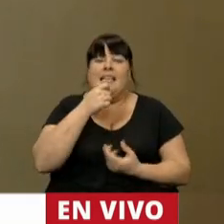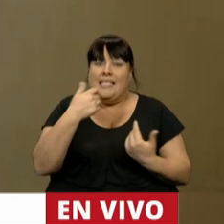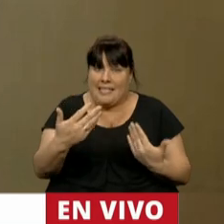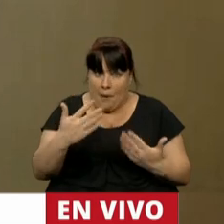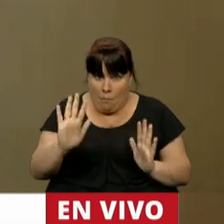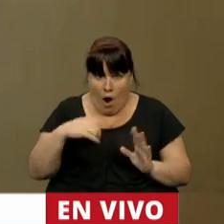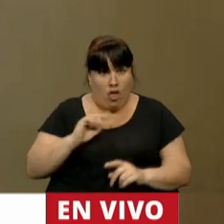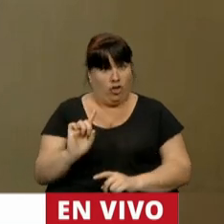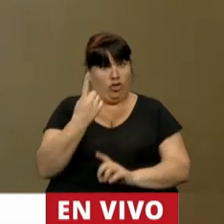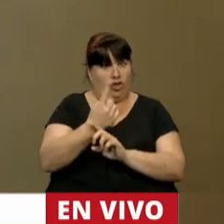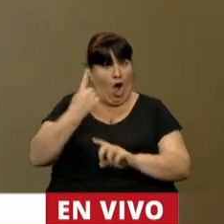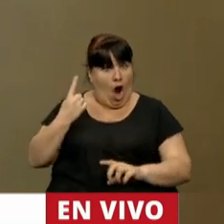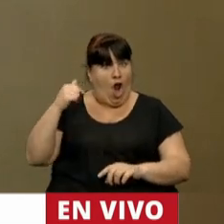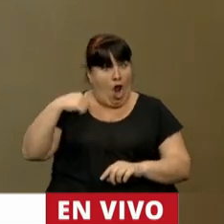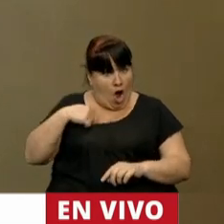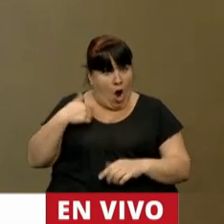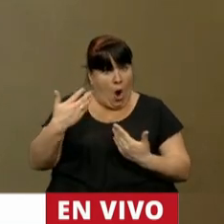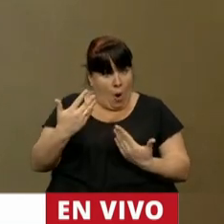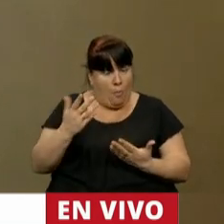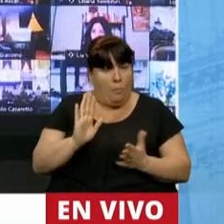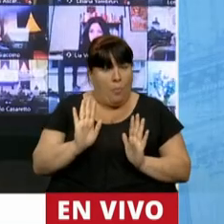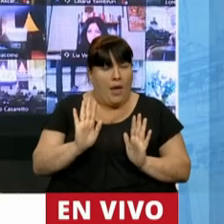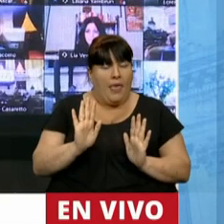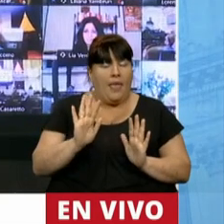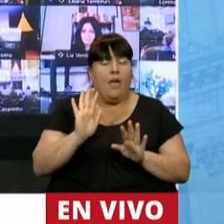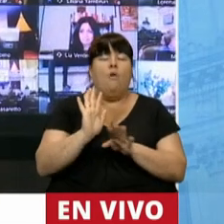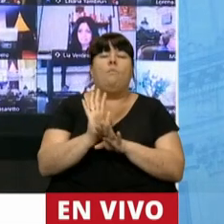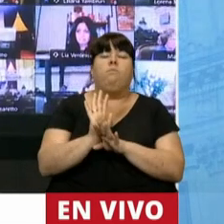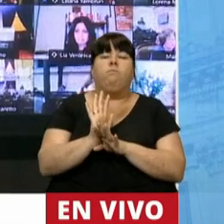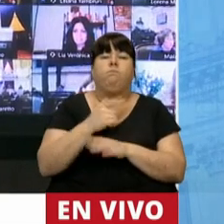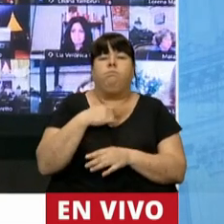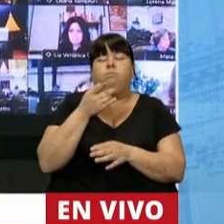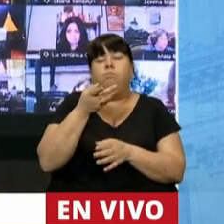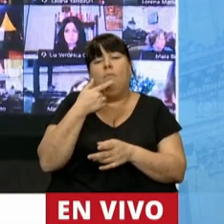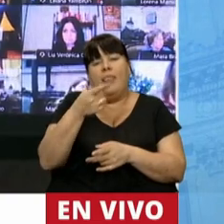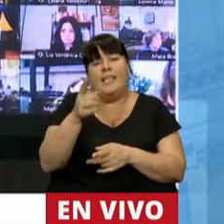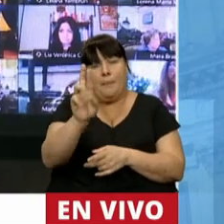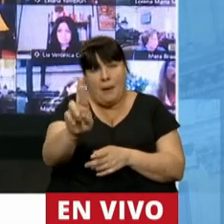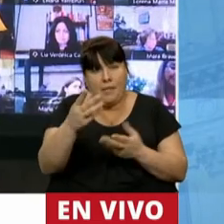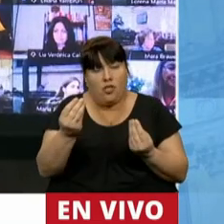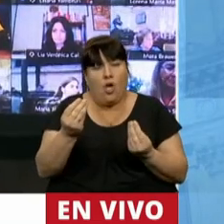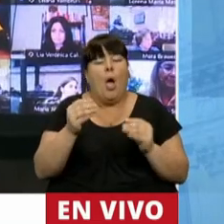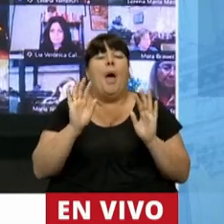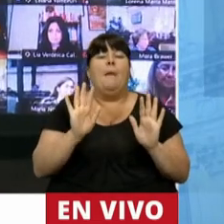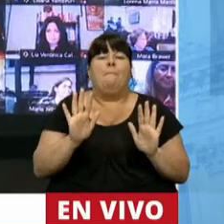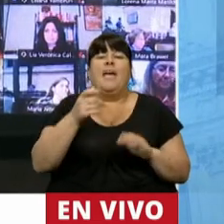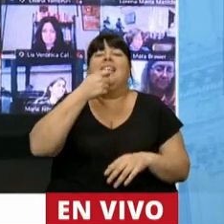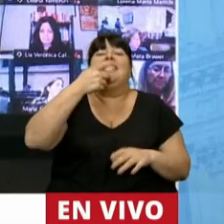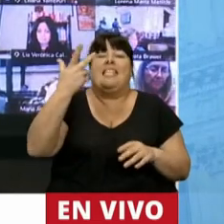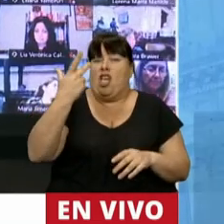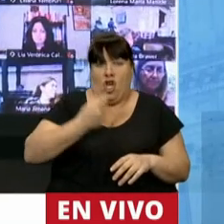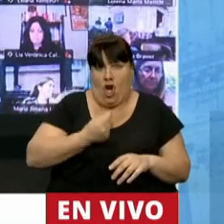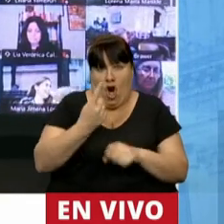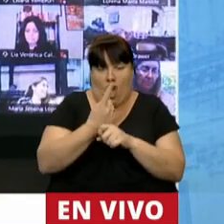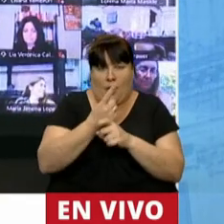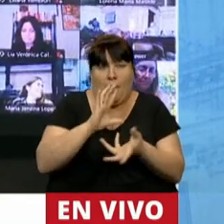habilita en forma individual, así sería la sugerencia de la moción. Pero en caso de que no